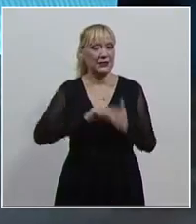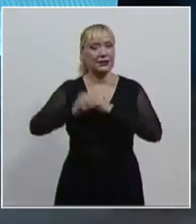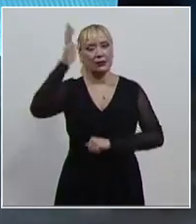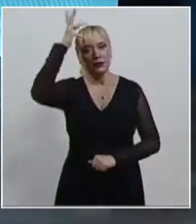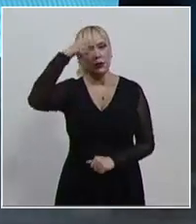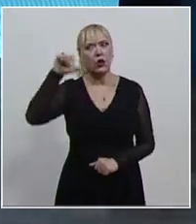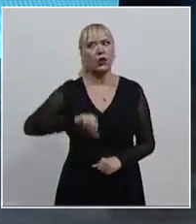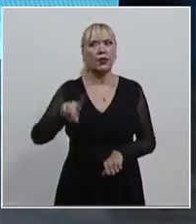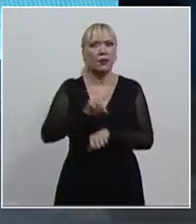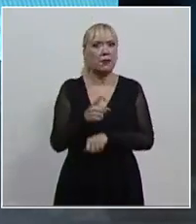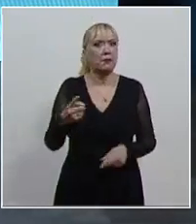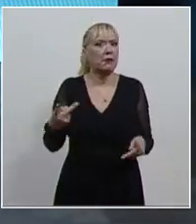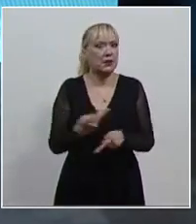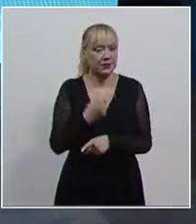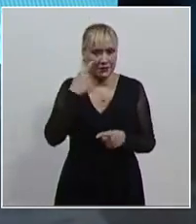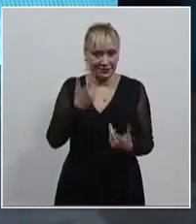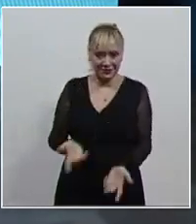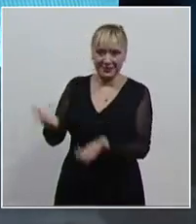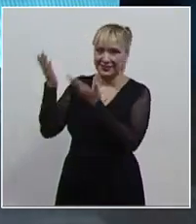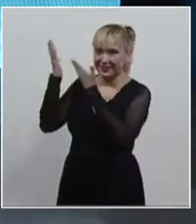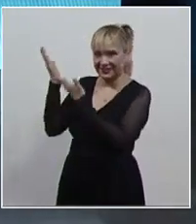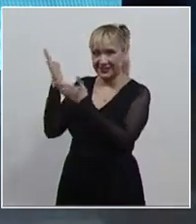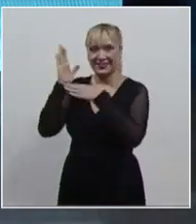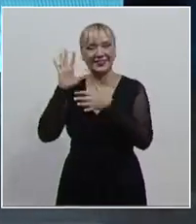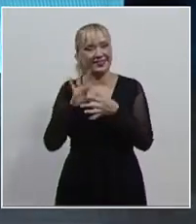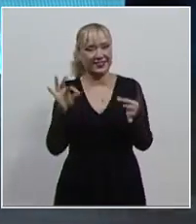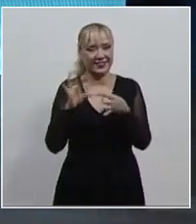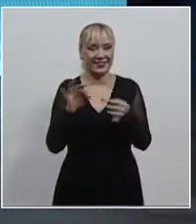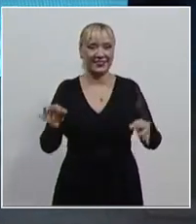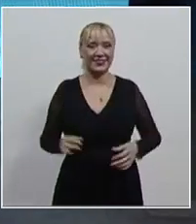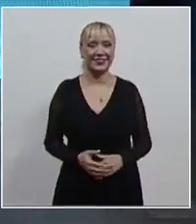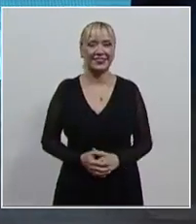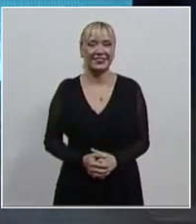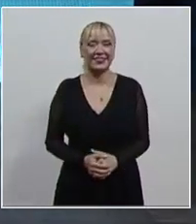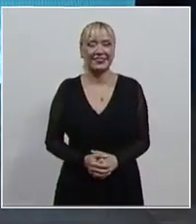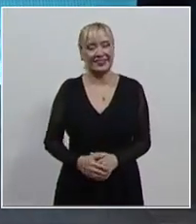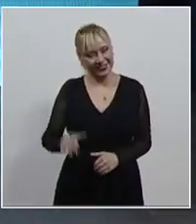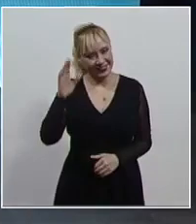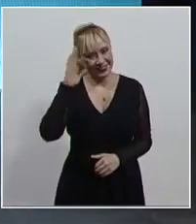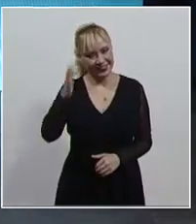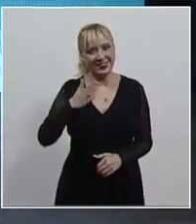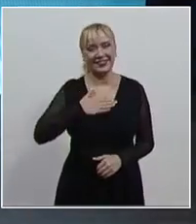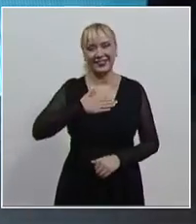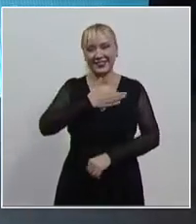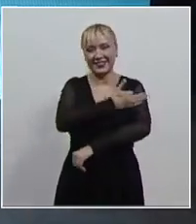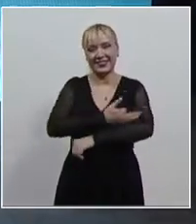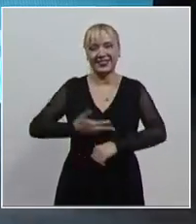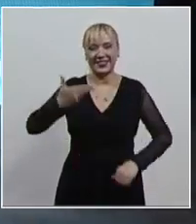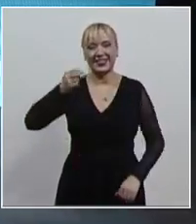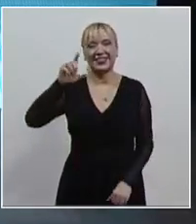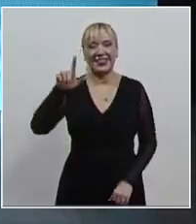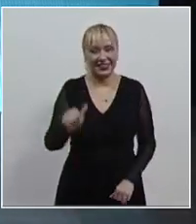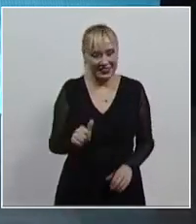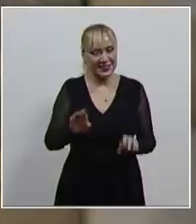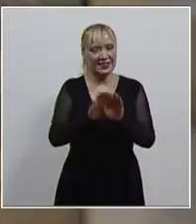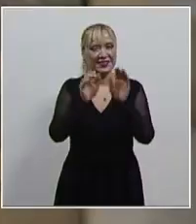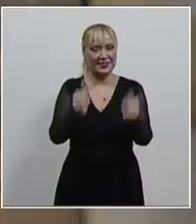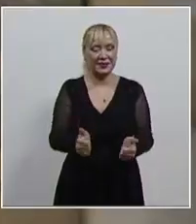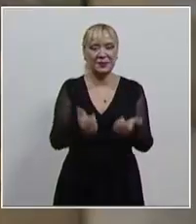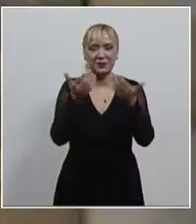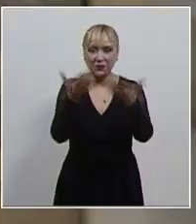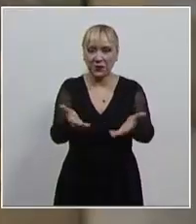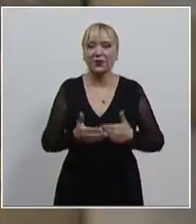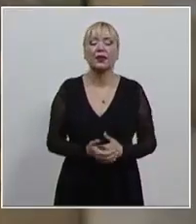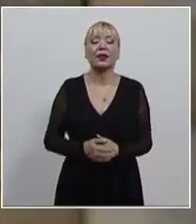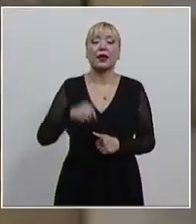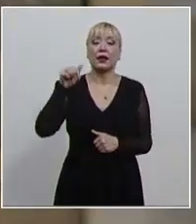Tribunal Constitucional. Adelante Mario, con tu reporte, por favor. ¿Qué tal? Muy buenas tardes a todas las personas que siguen esta transmisión. El